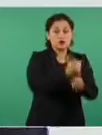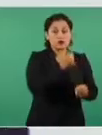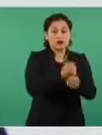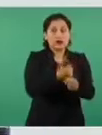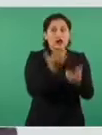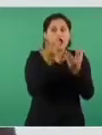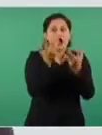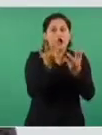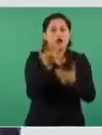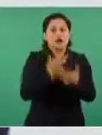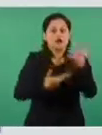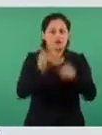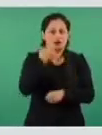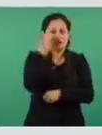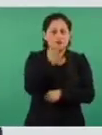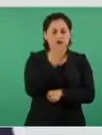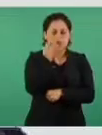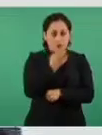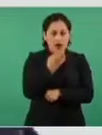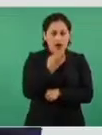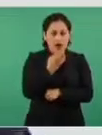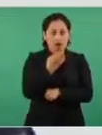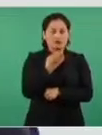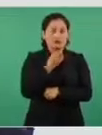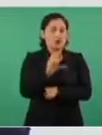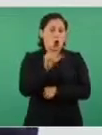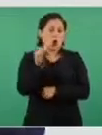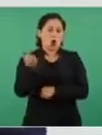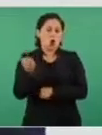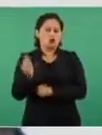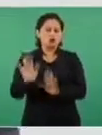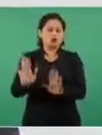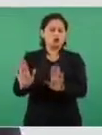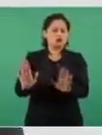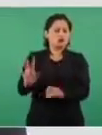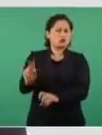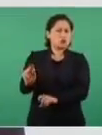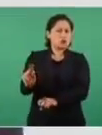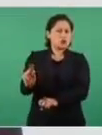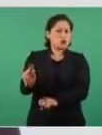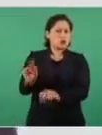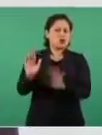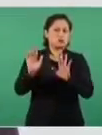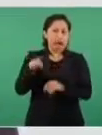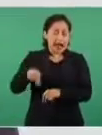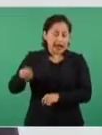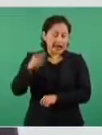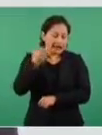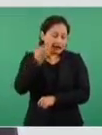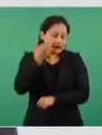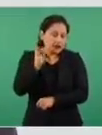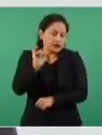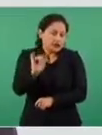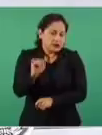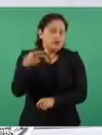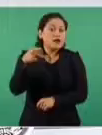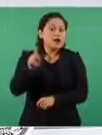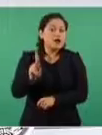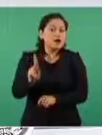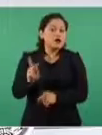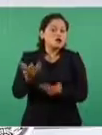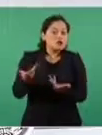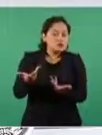Y los que menos quieren regresar, en menor proporción, si tienen de todos modos proporción mayoritaria,